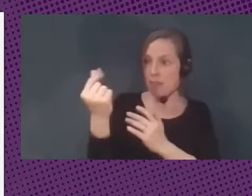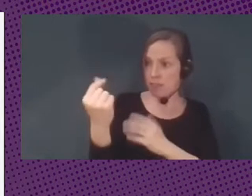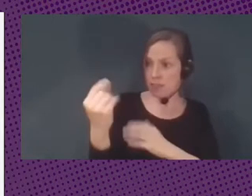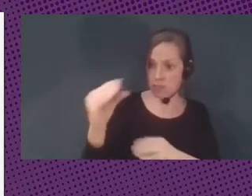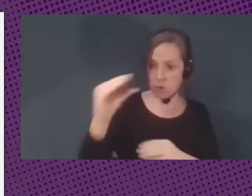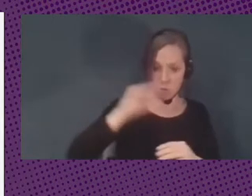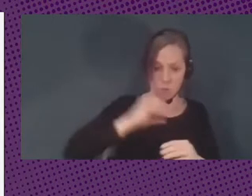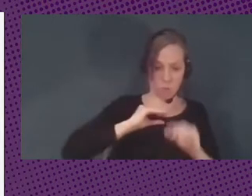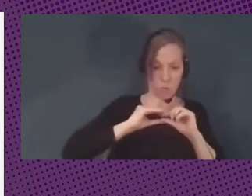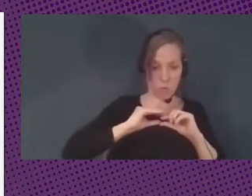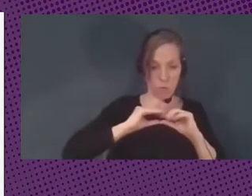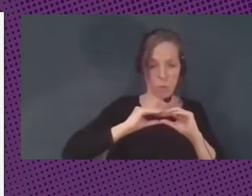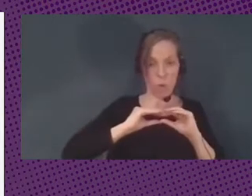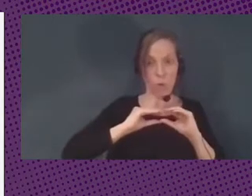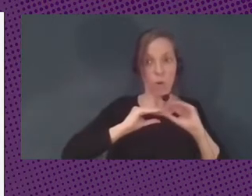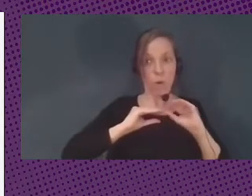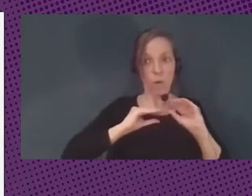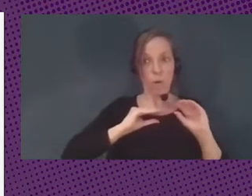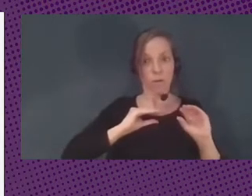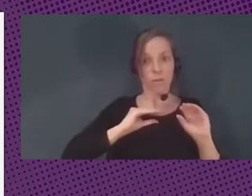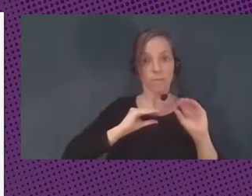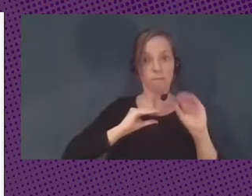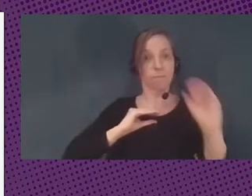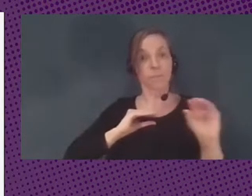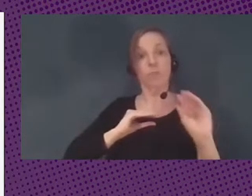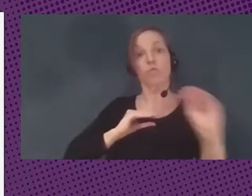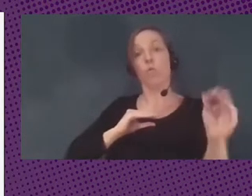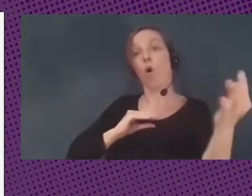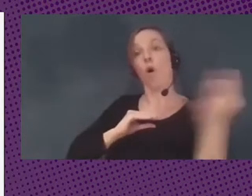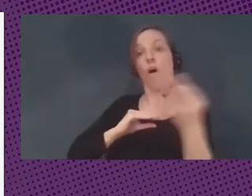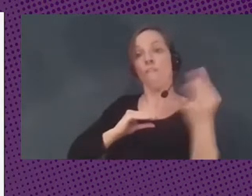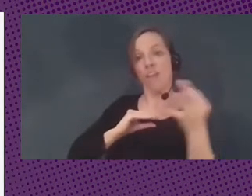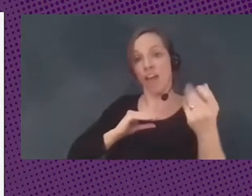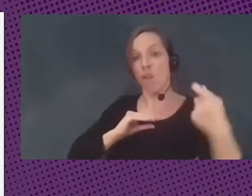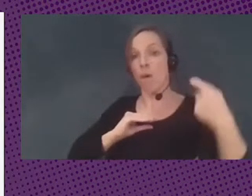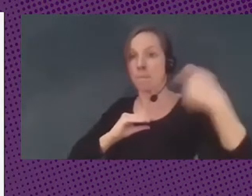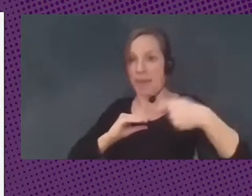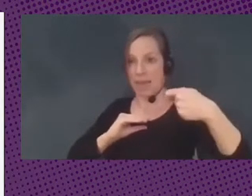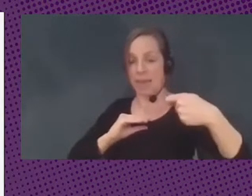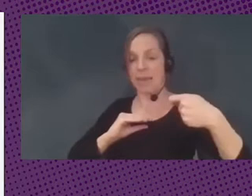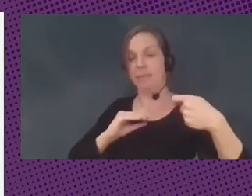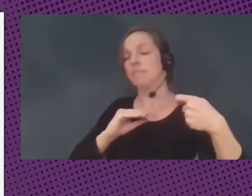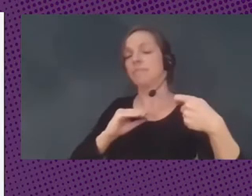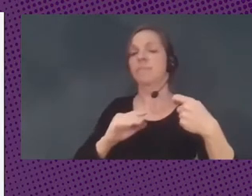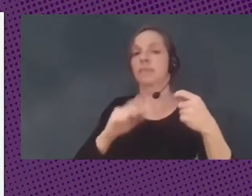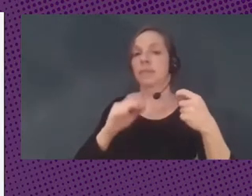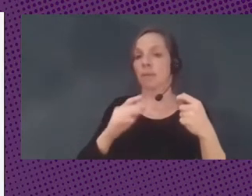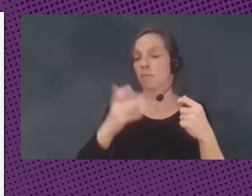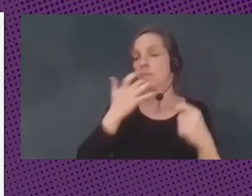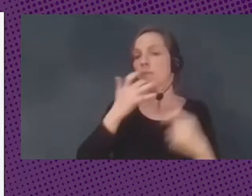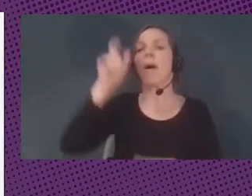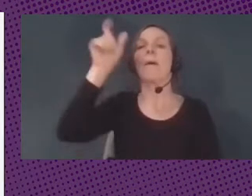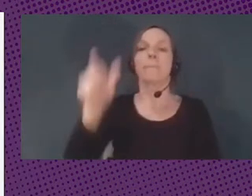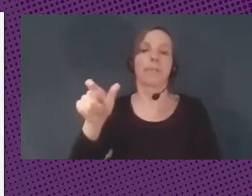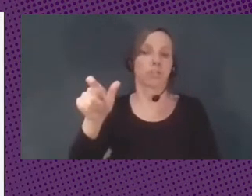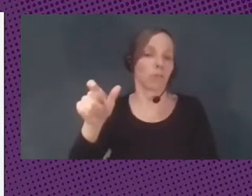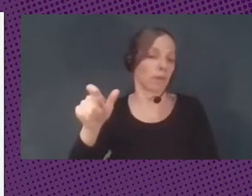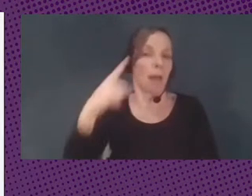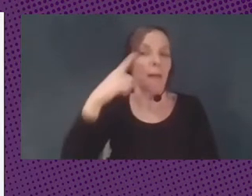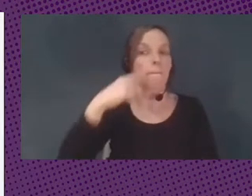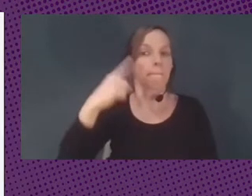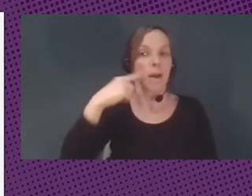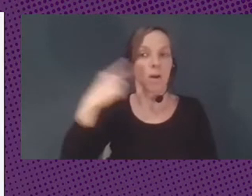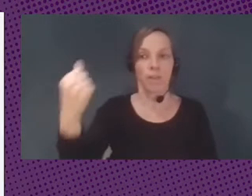generar a su vez una obligación de parte y parte, por ejemplo, un ciudadano hace un depósito en un banco,